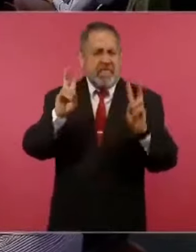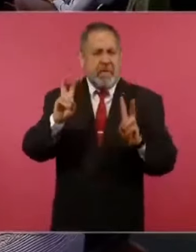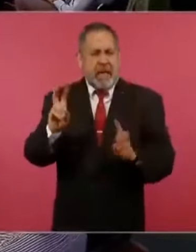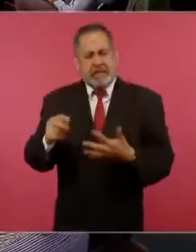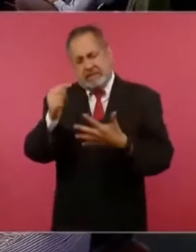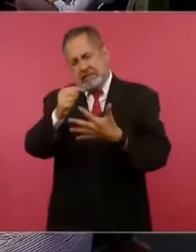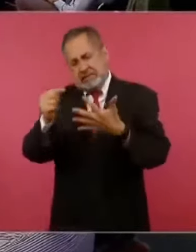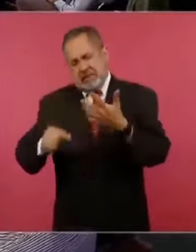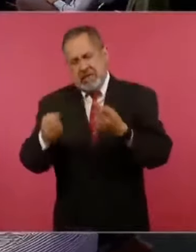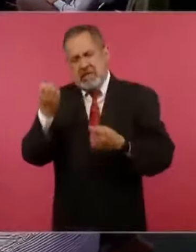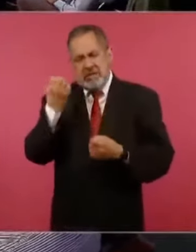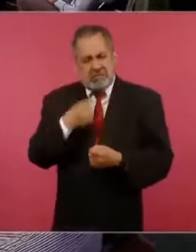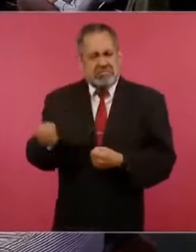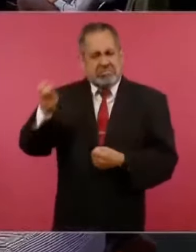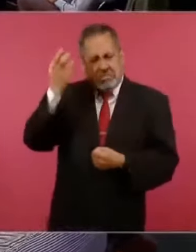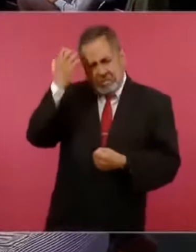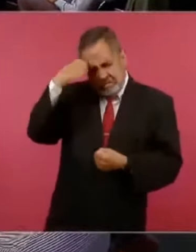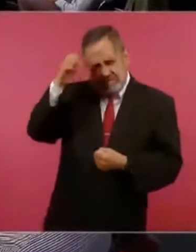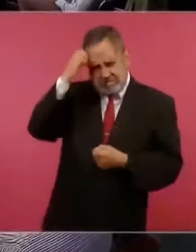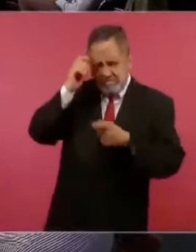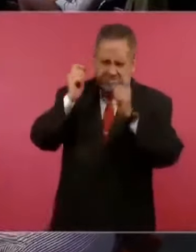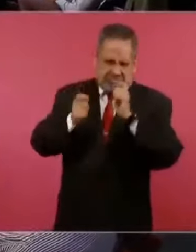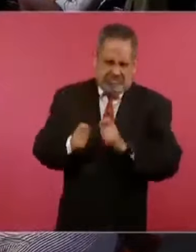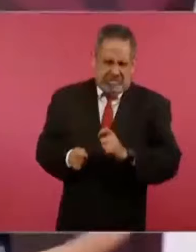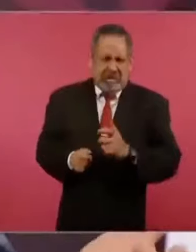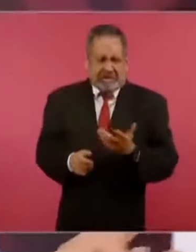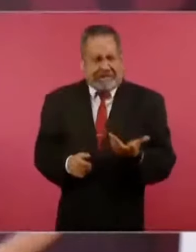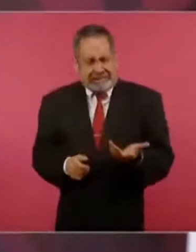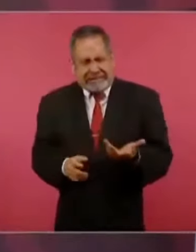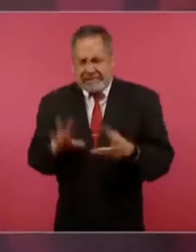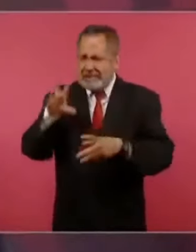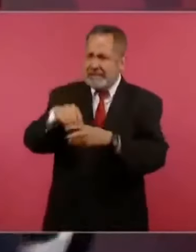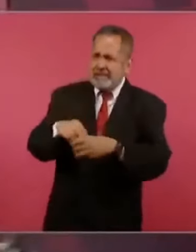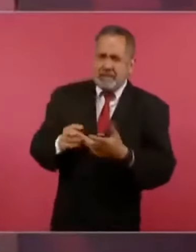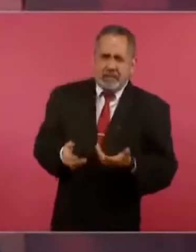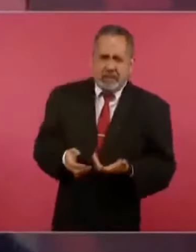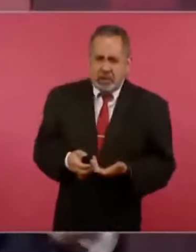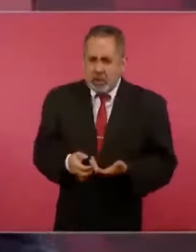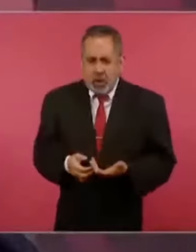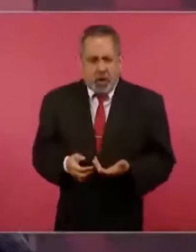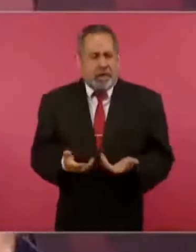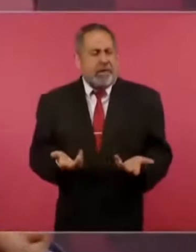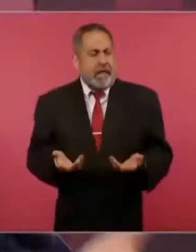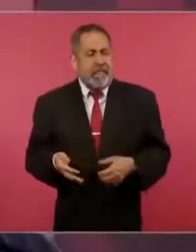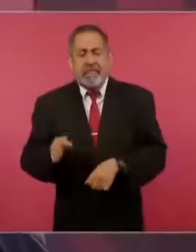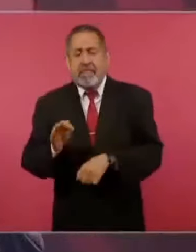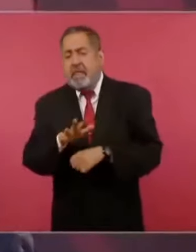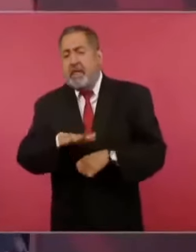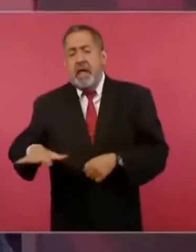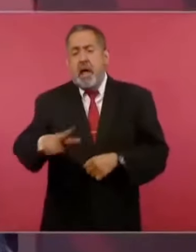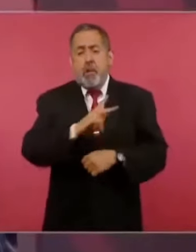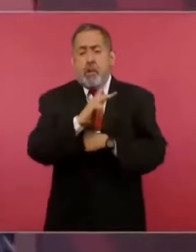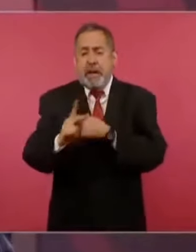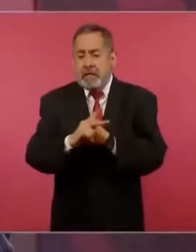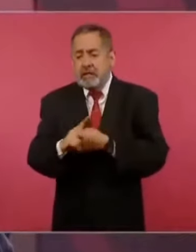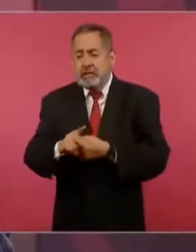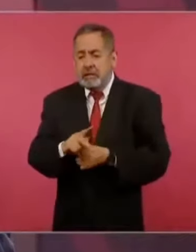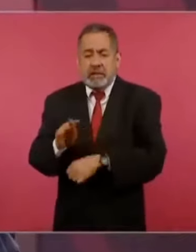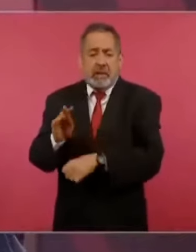pero ¿dónde está la defensa de los pueblos?